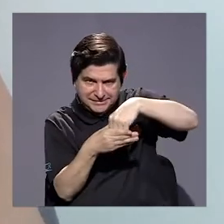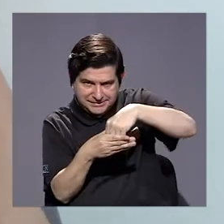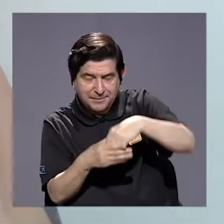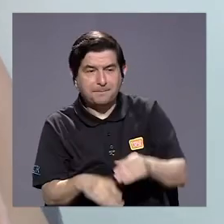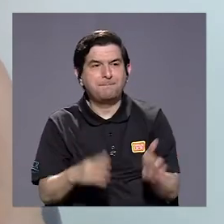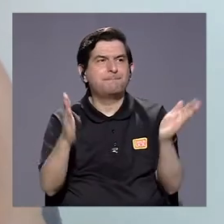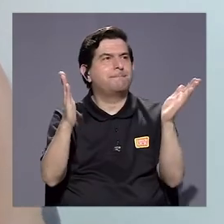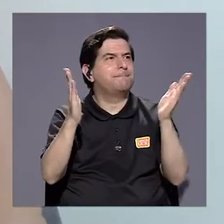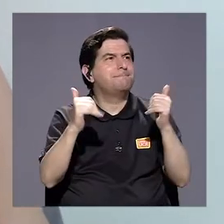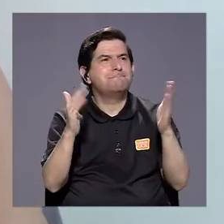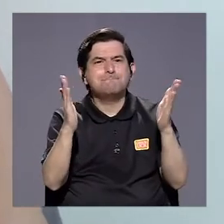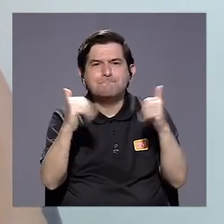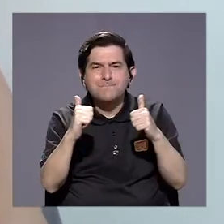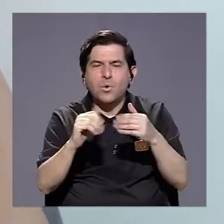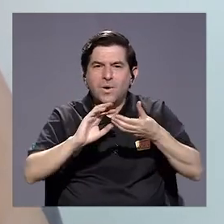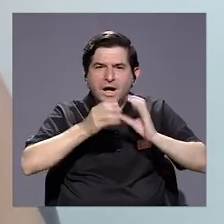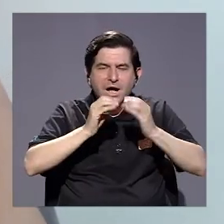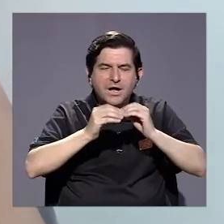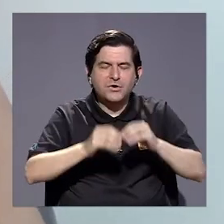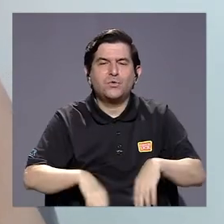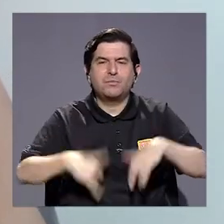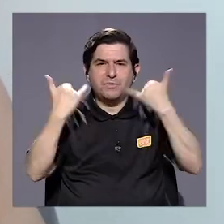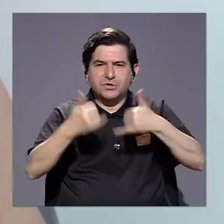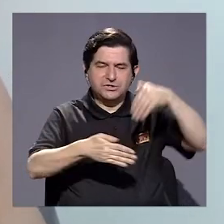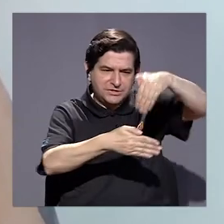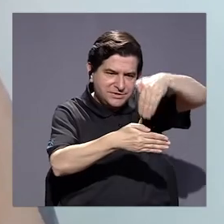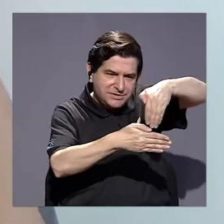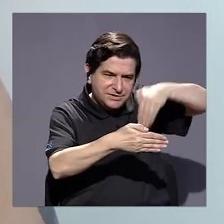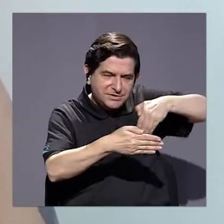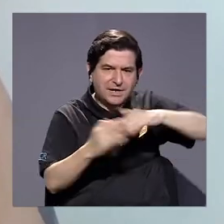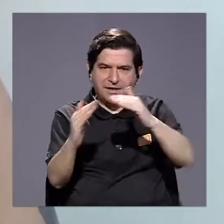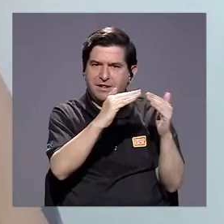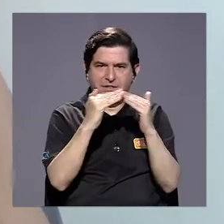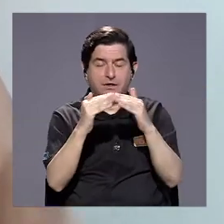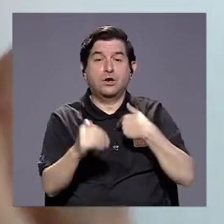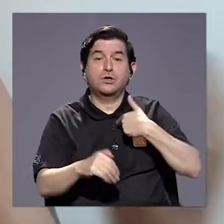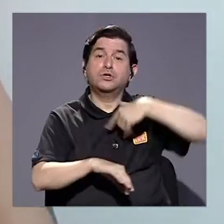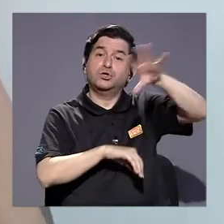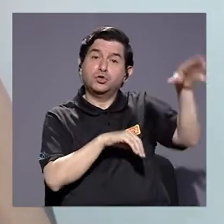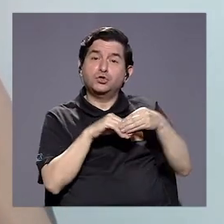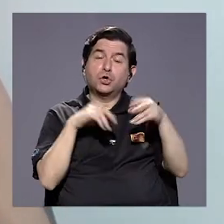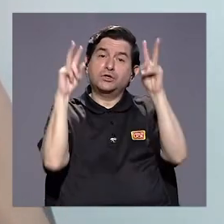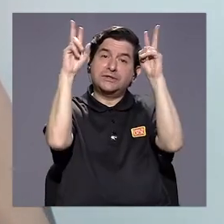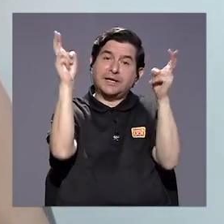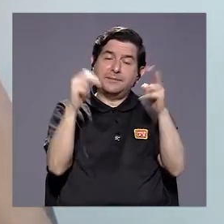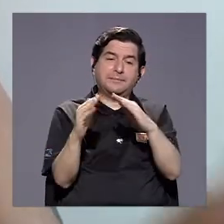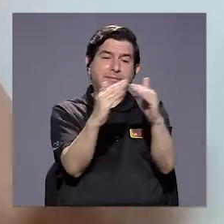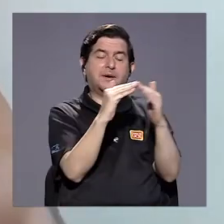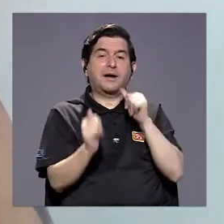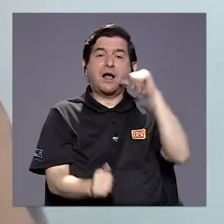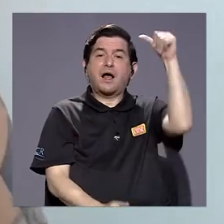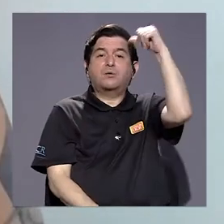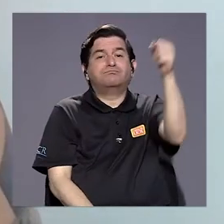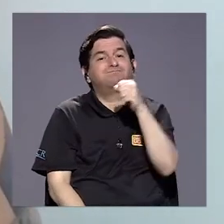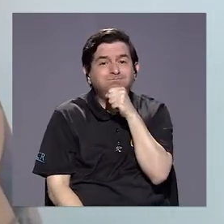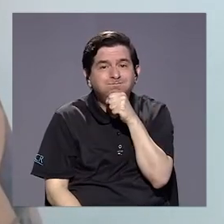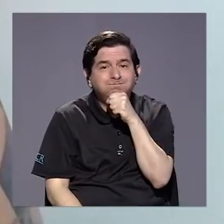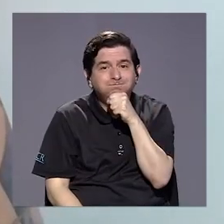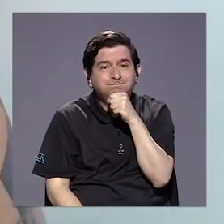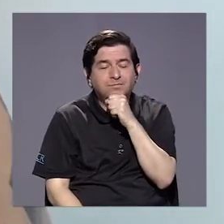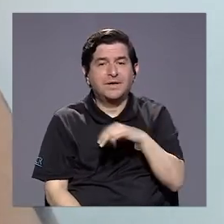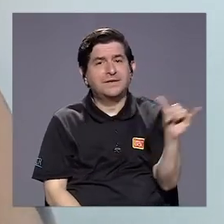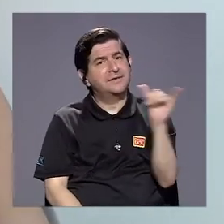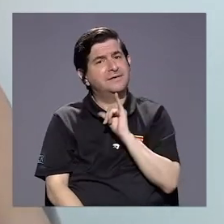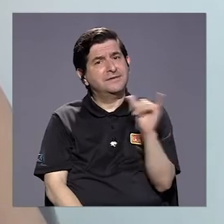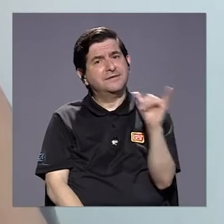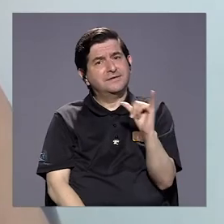incorporación, entonces no hay datos sistemáticos sobre la población. Yo a esto le sumaría el tema de población adulta mayor